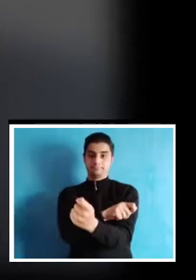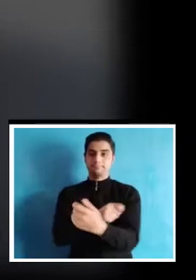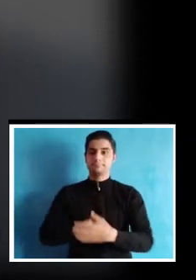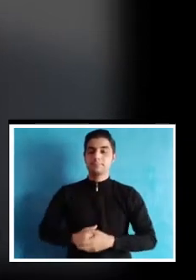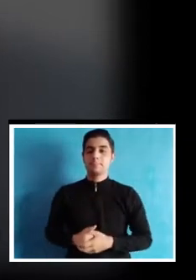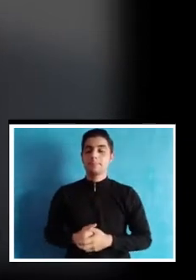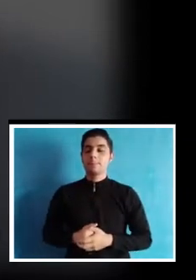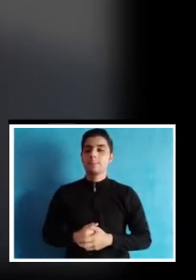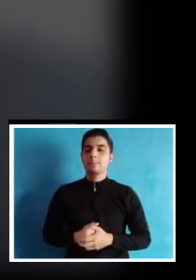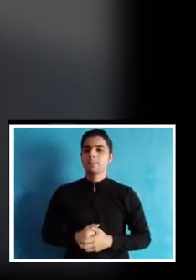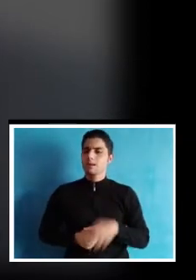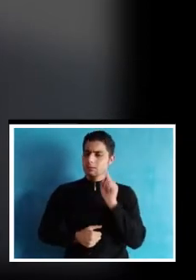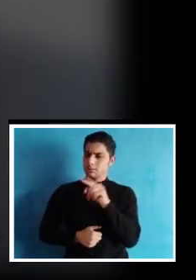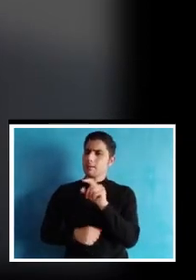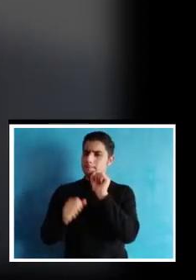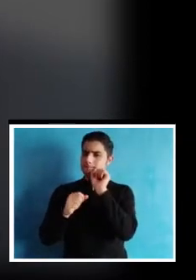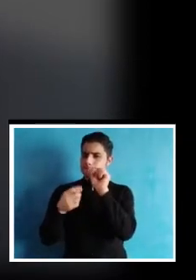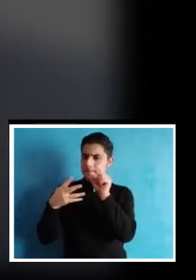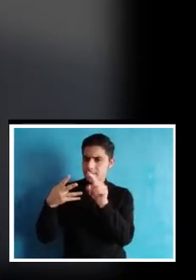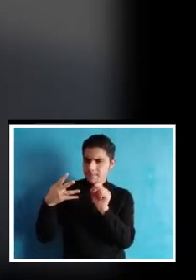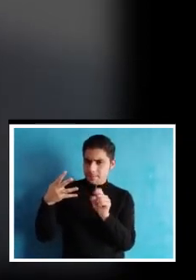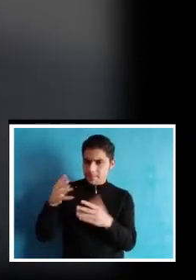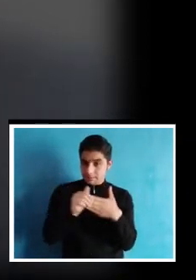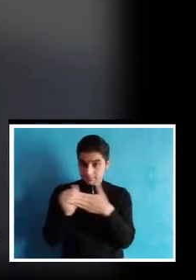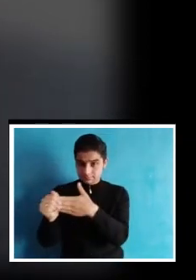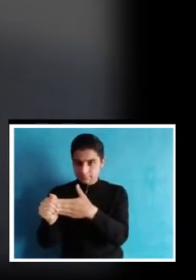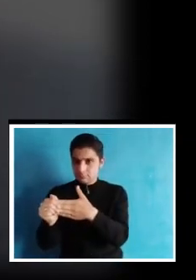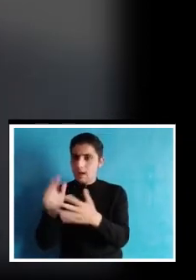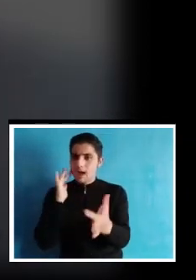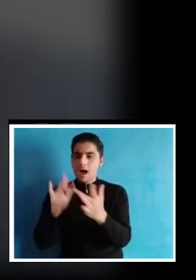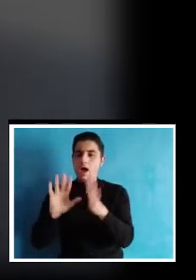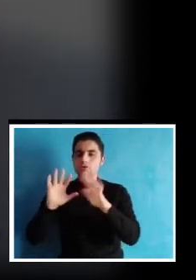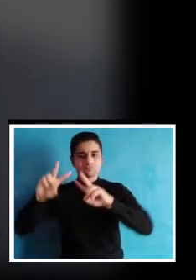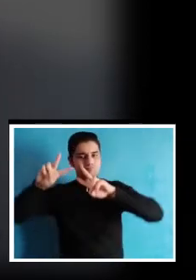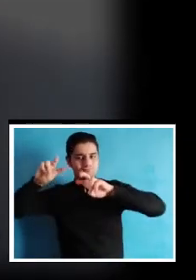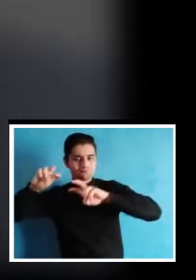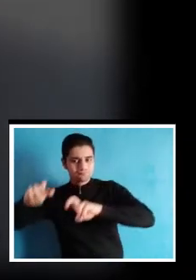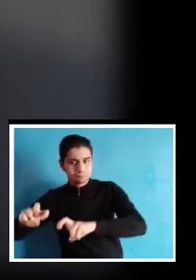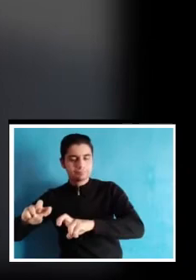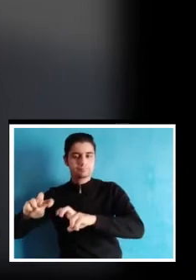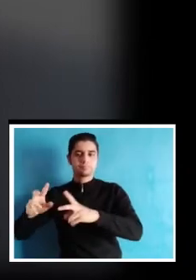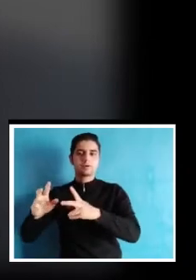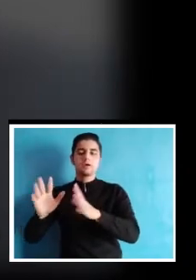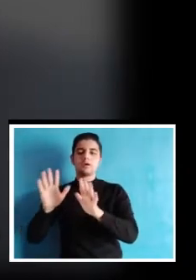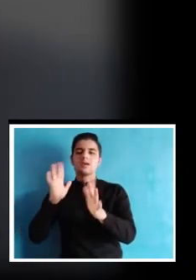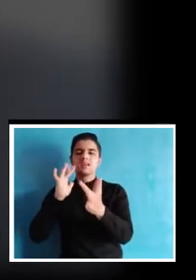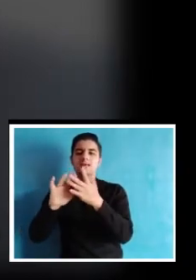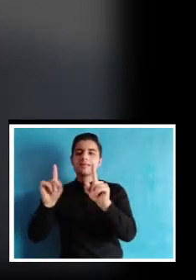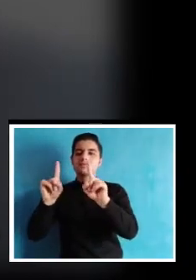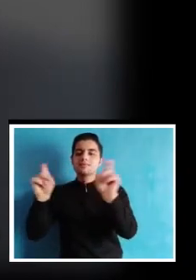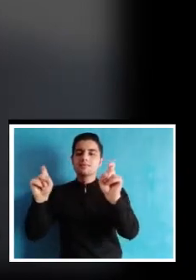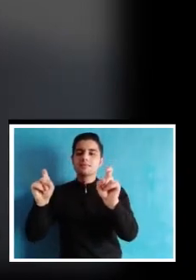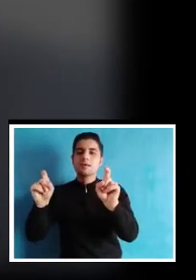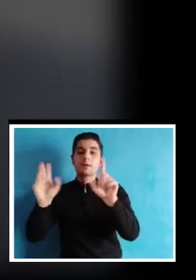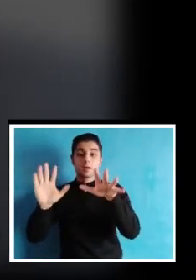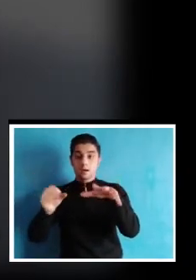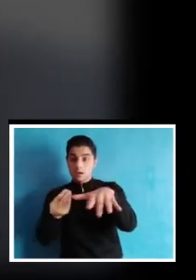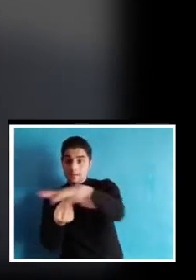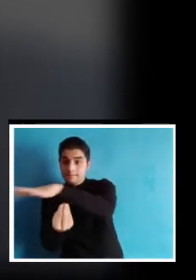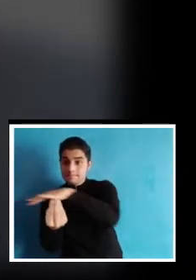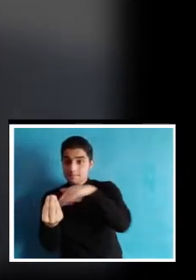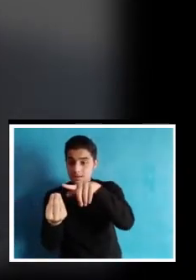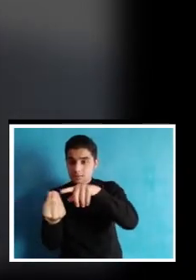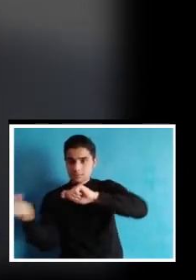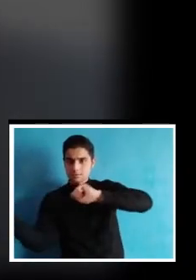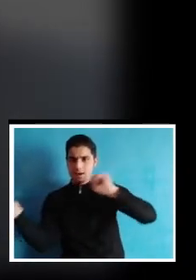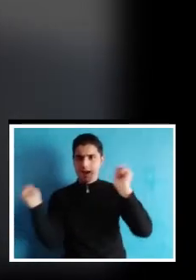Transformación. Las preguntas orientadoras sobre las que plantearemos el análisis corresponden a la indagación sobre la